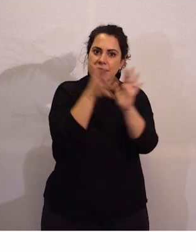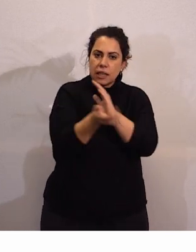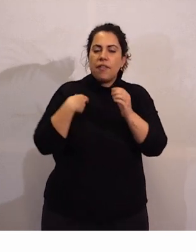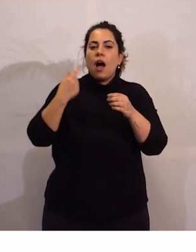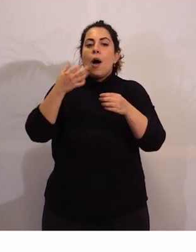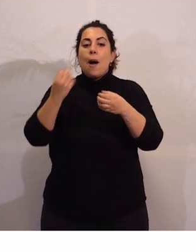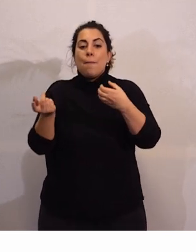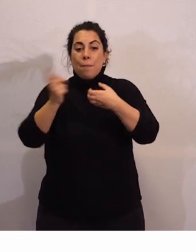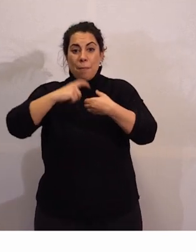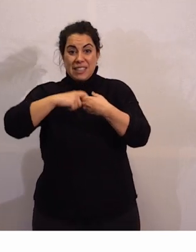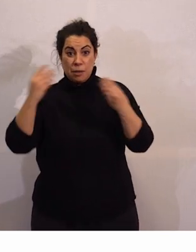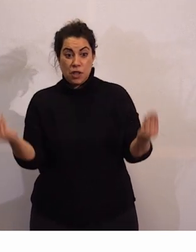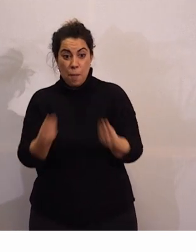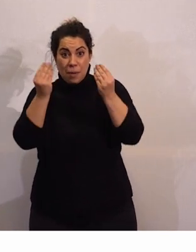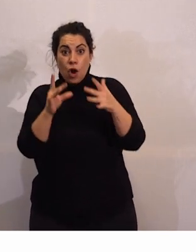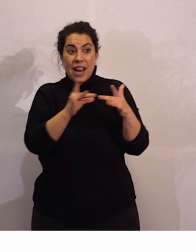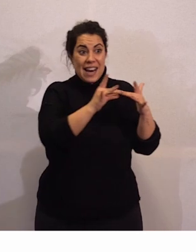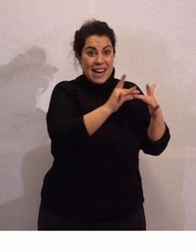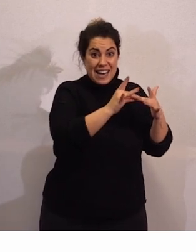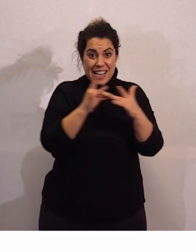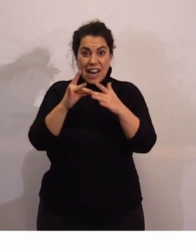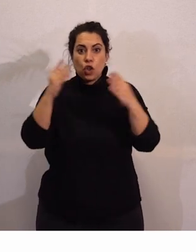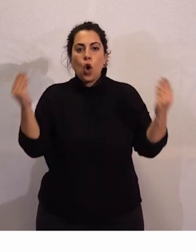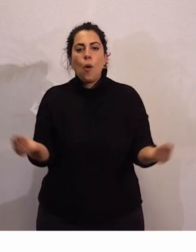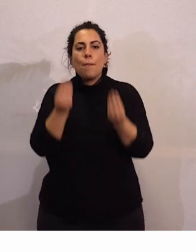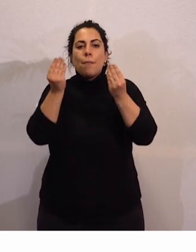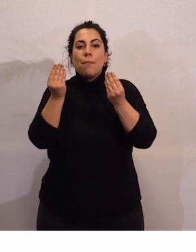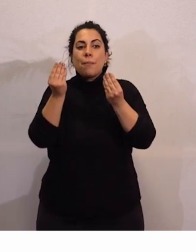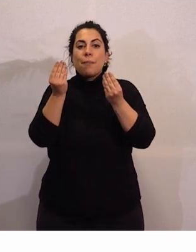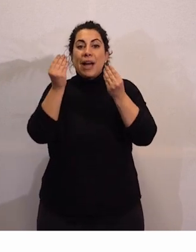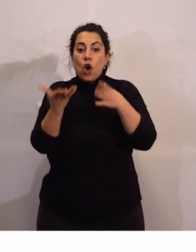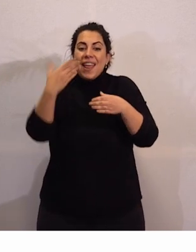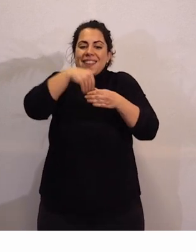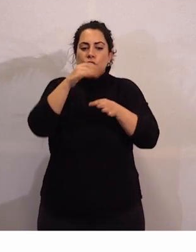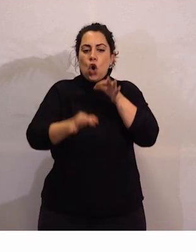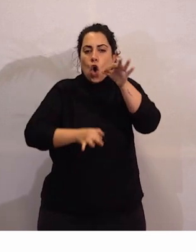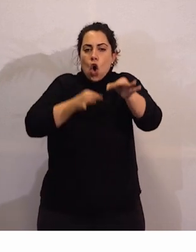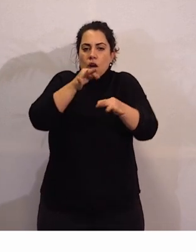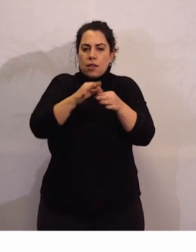participación y el liderazgo de las personas en nuestras organizaciones.